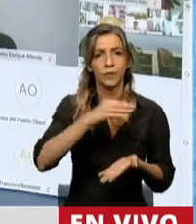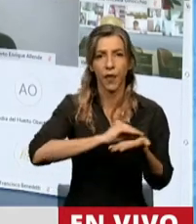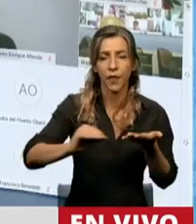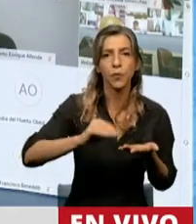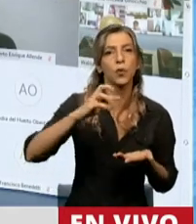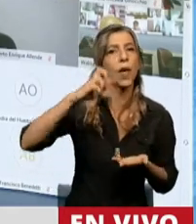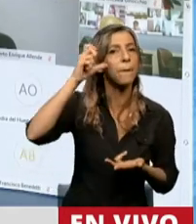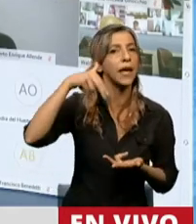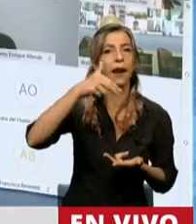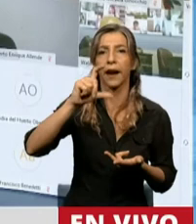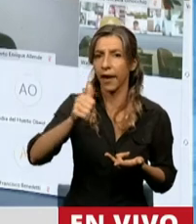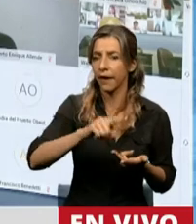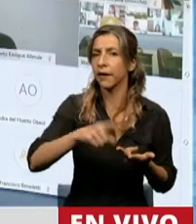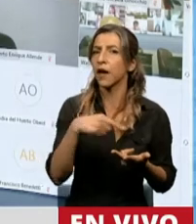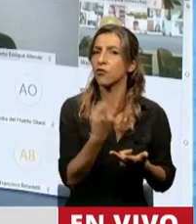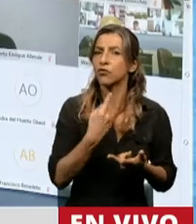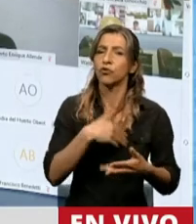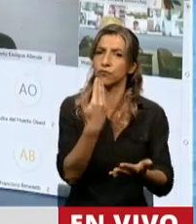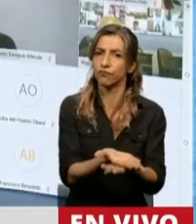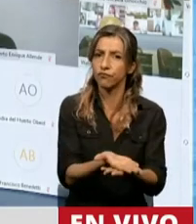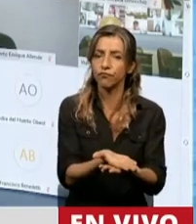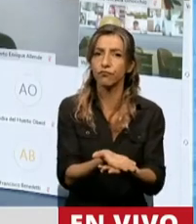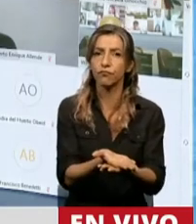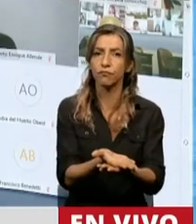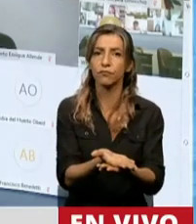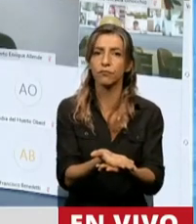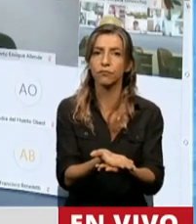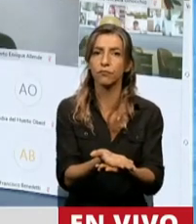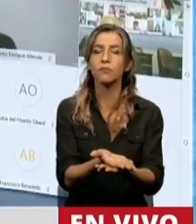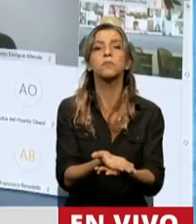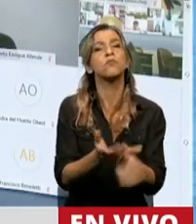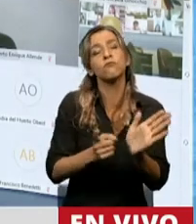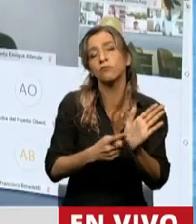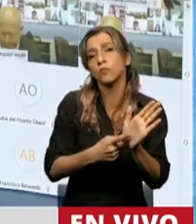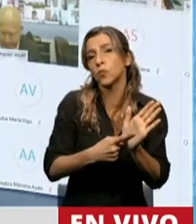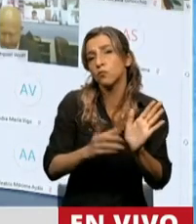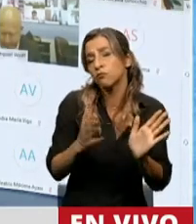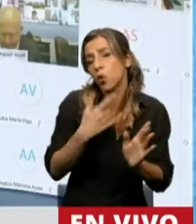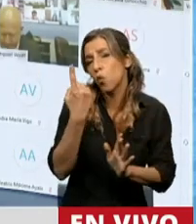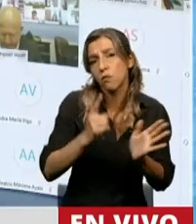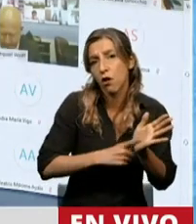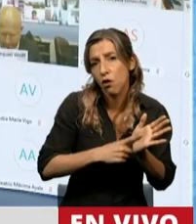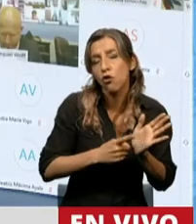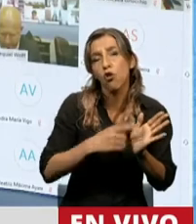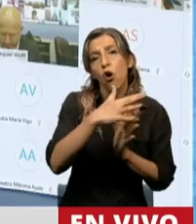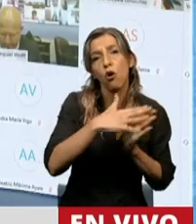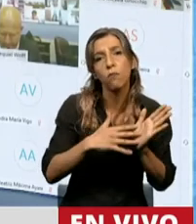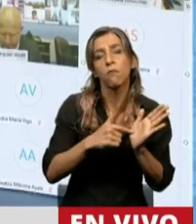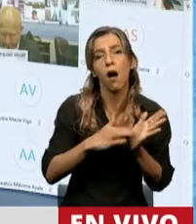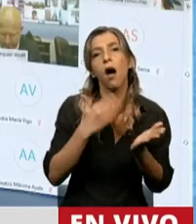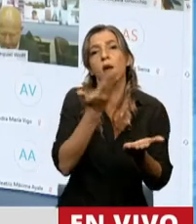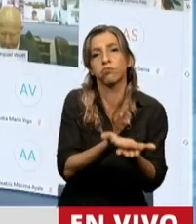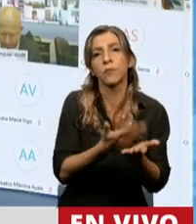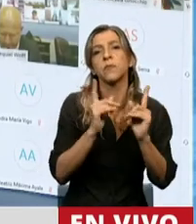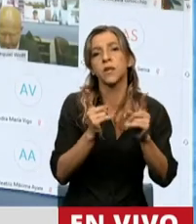podido presentar a esta Casa de Leyes una norma que estaba faltando y que va a completar todo este